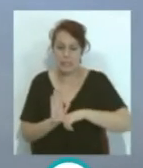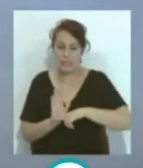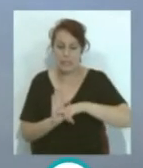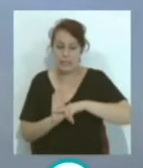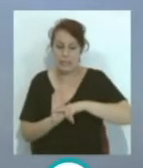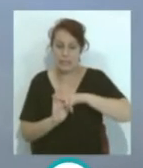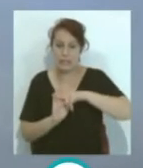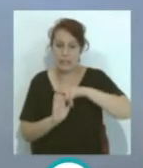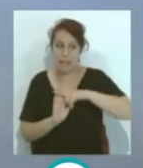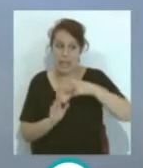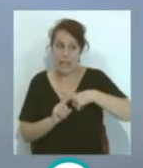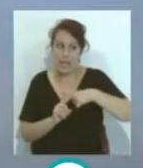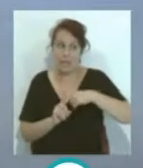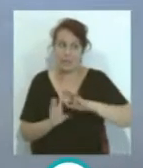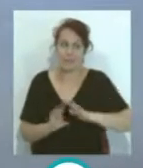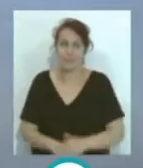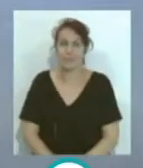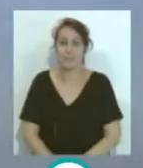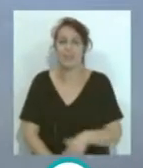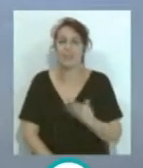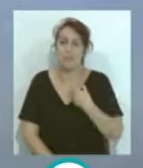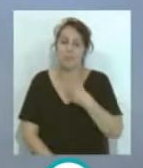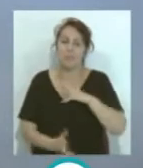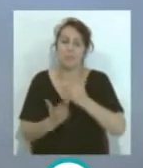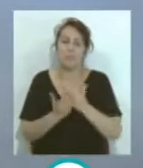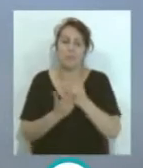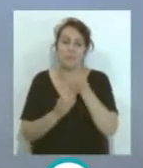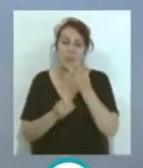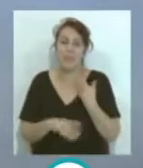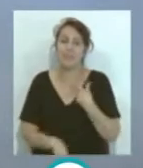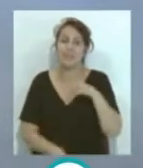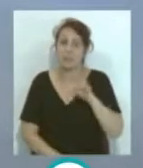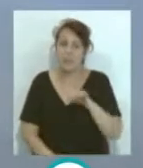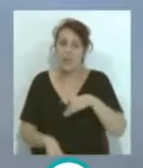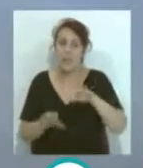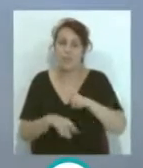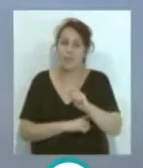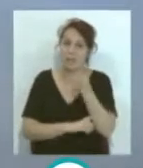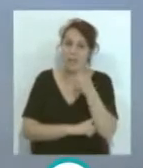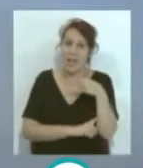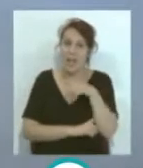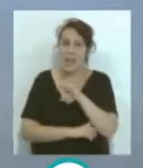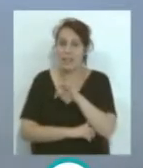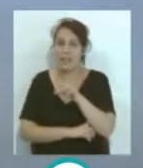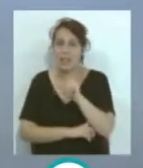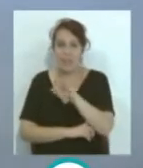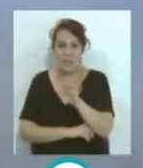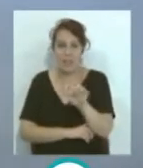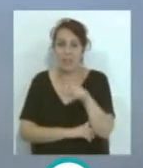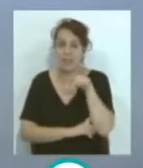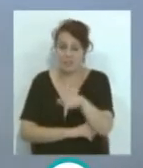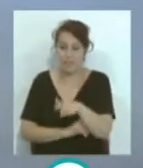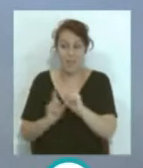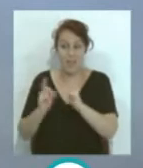descenso de categoría... ...con lo cual... ...muy buenas jornadas. Si es que toda vez que el Cádiz ganaba en Getafe... ...metía en problemas al conjunto